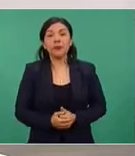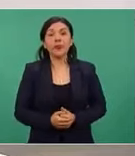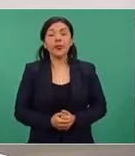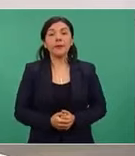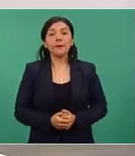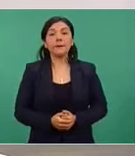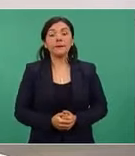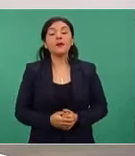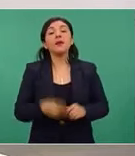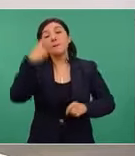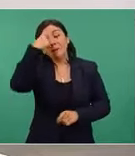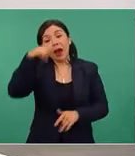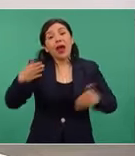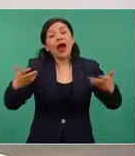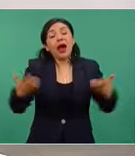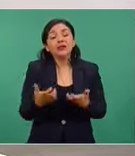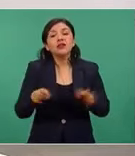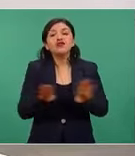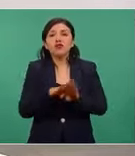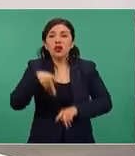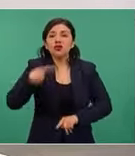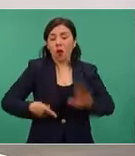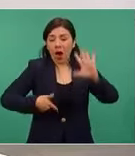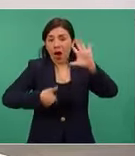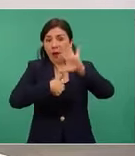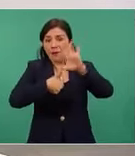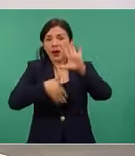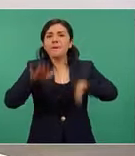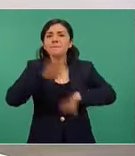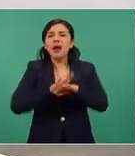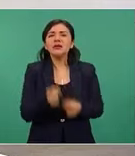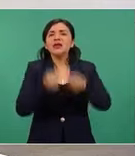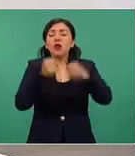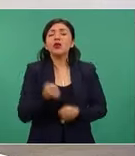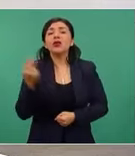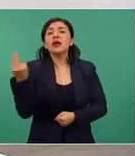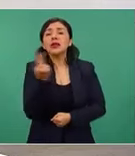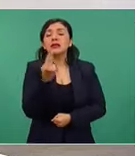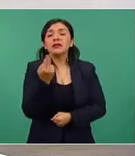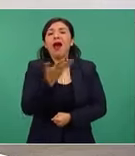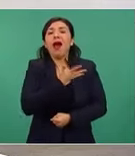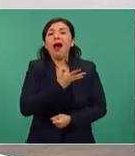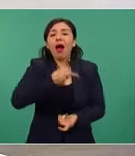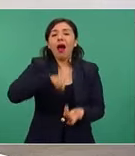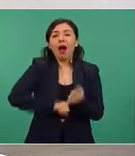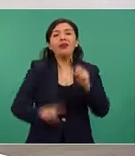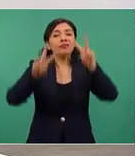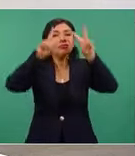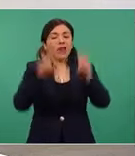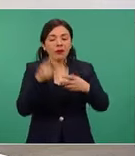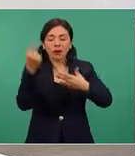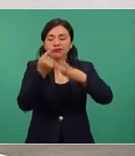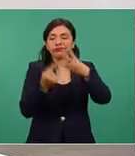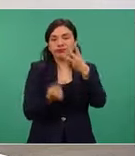Para construir una América del Norte segura tenemos que tener estos temas.